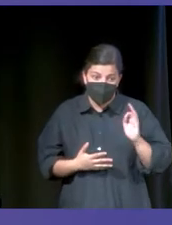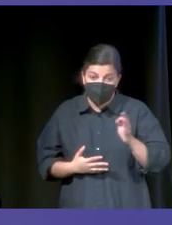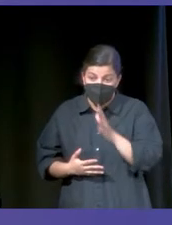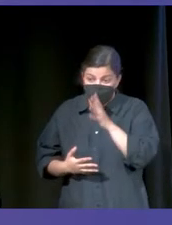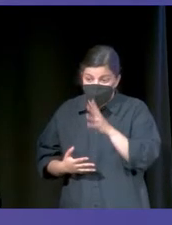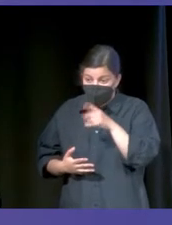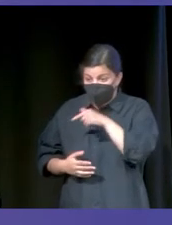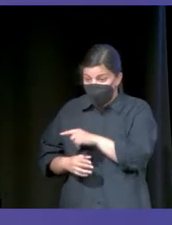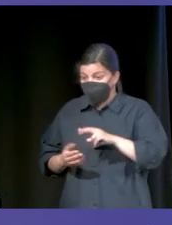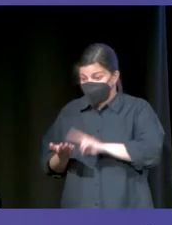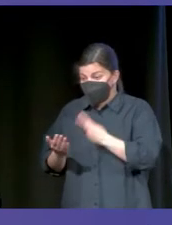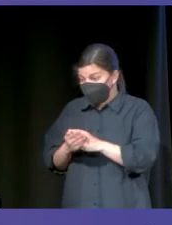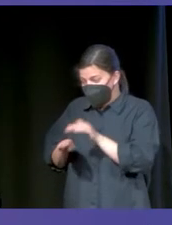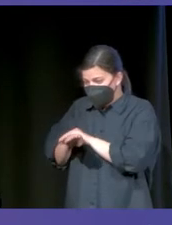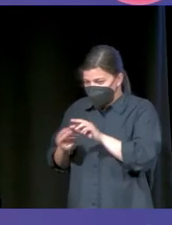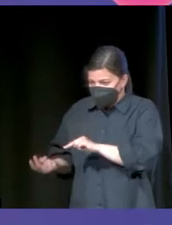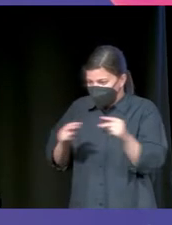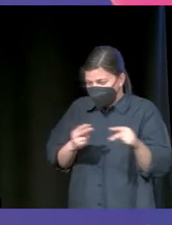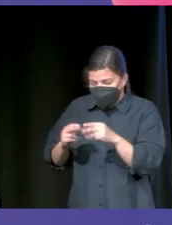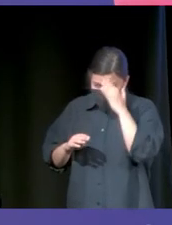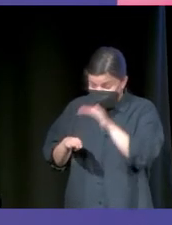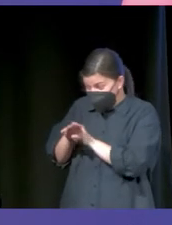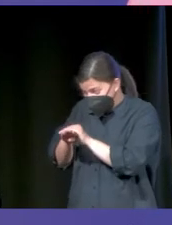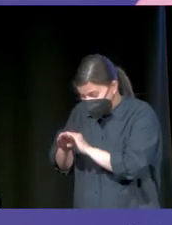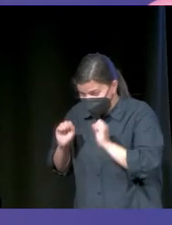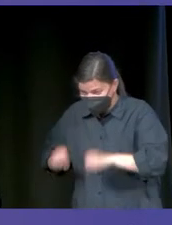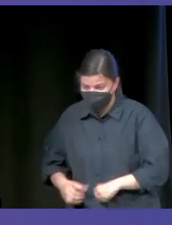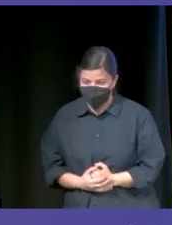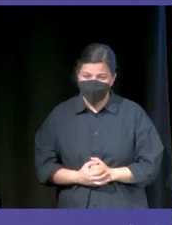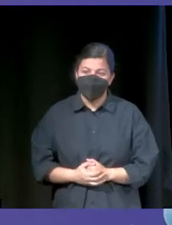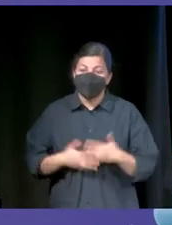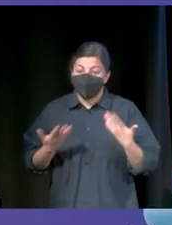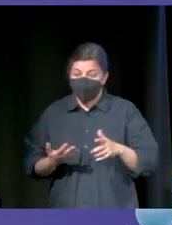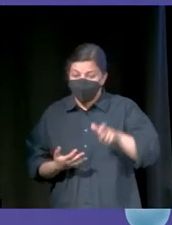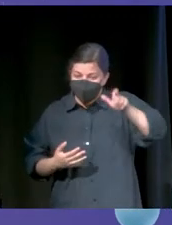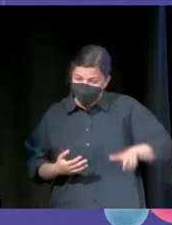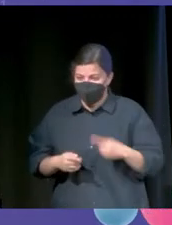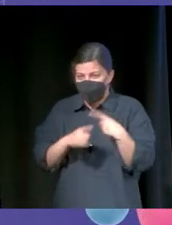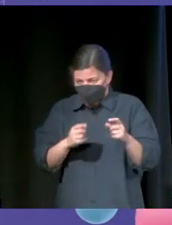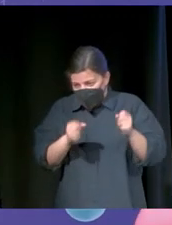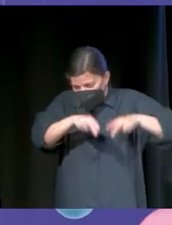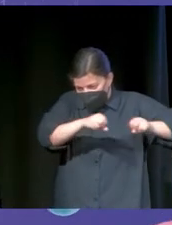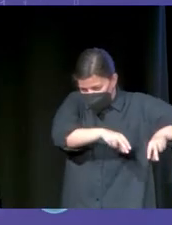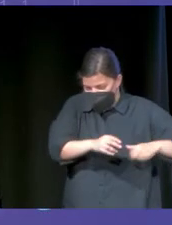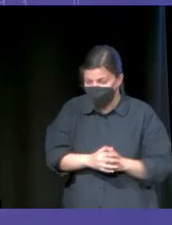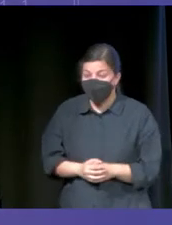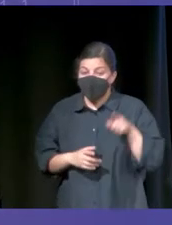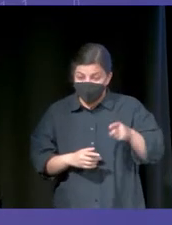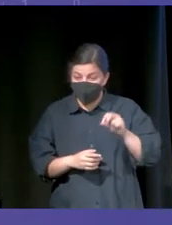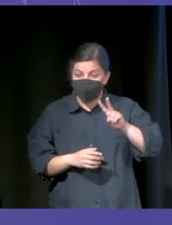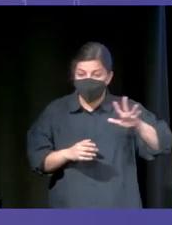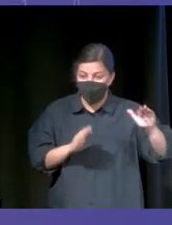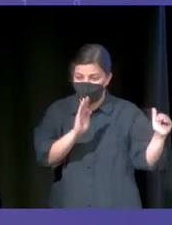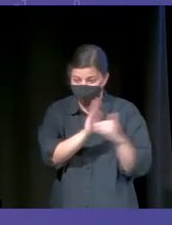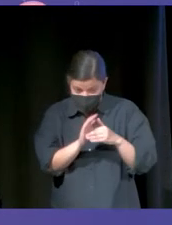doblando unas cosas con lenguaje de signos. Perdón, Y este, es que la cosa se pone peor. Entonces, este contrató a este, le pagó 25 mil.